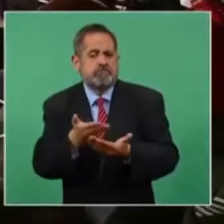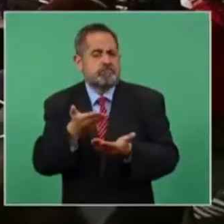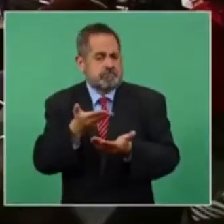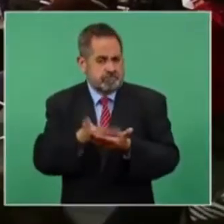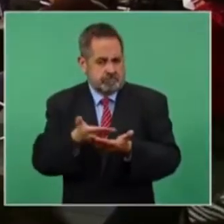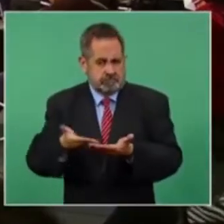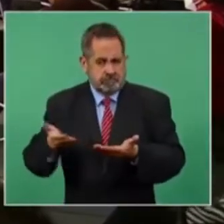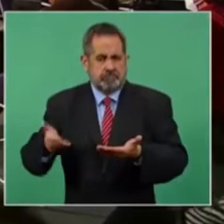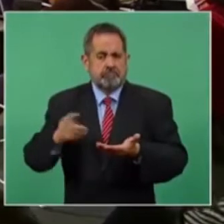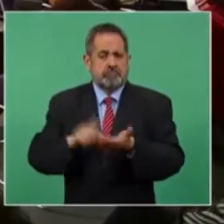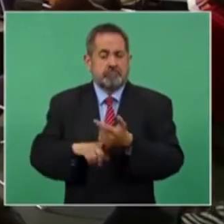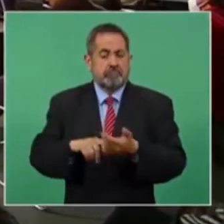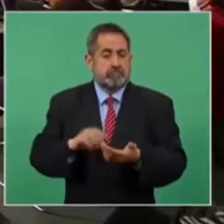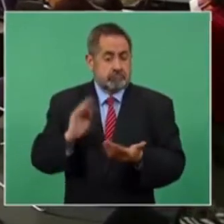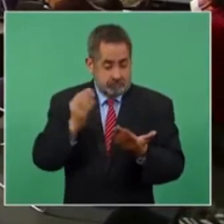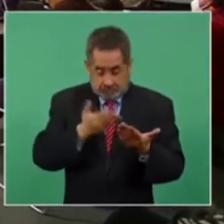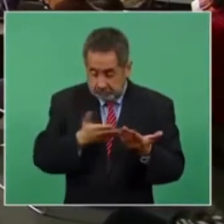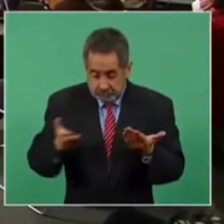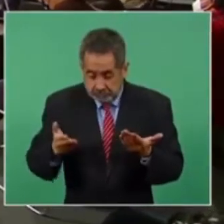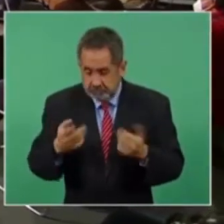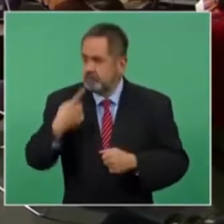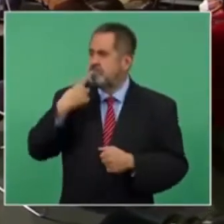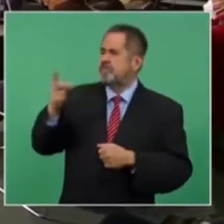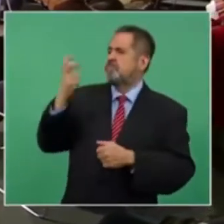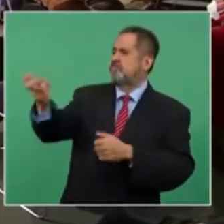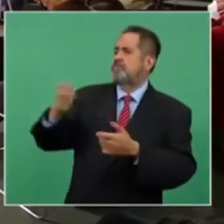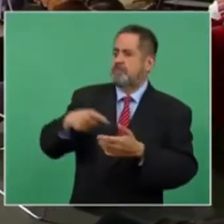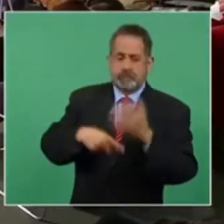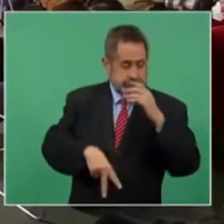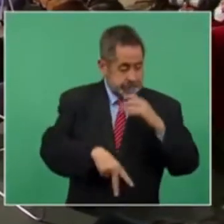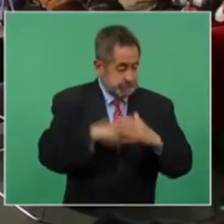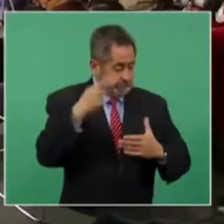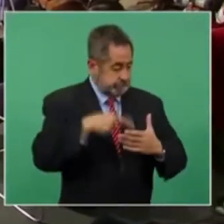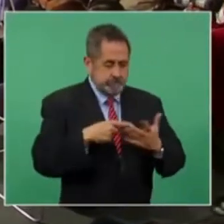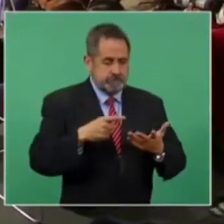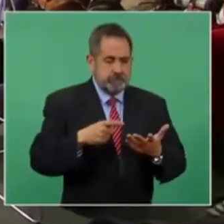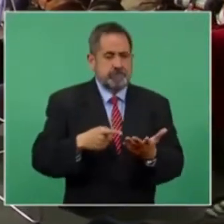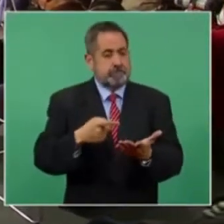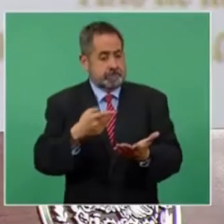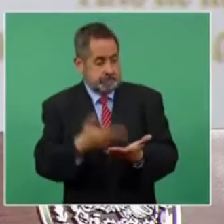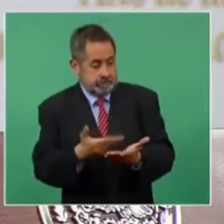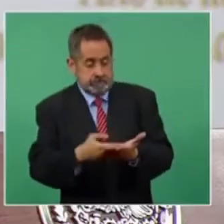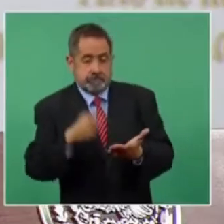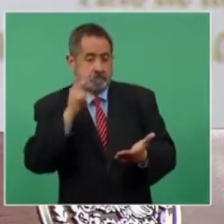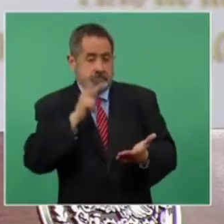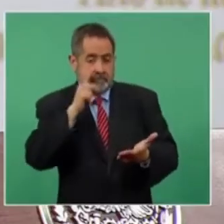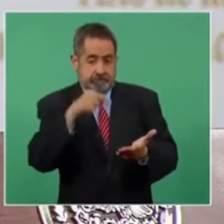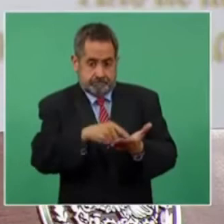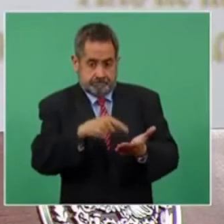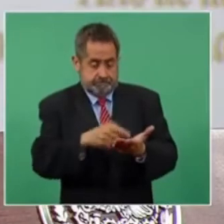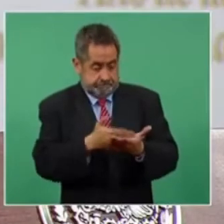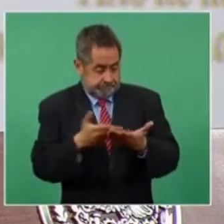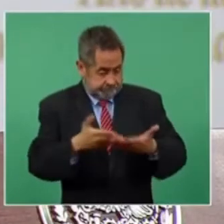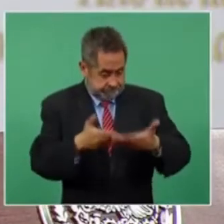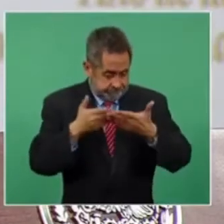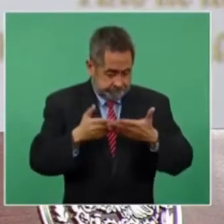si no, no se podría acusar a nadie, si esas pruebas no son